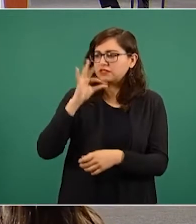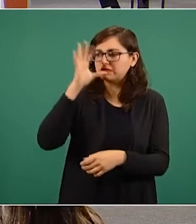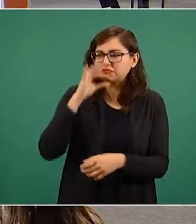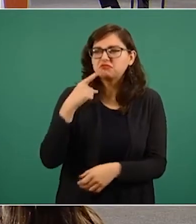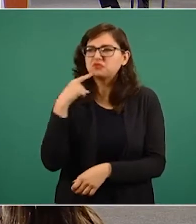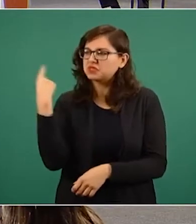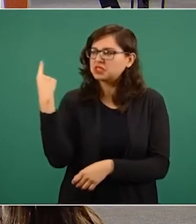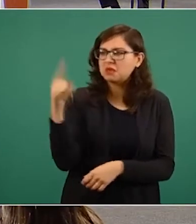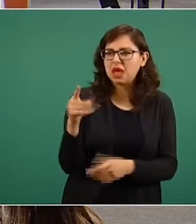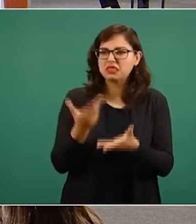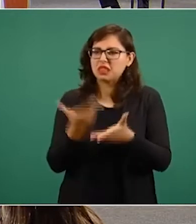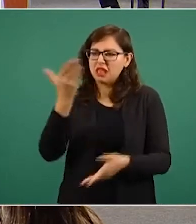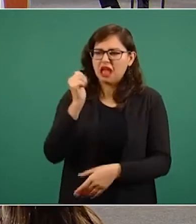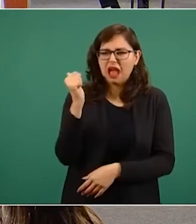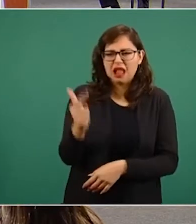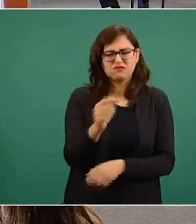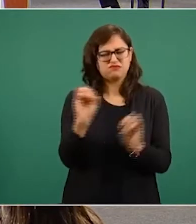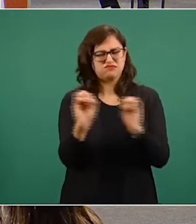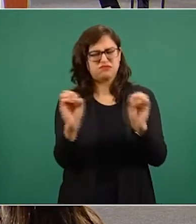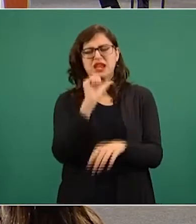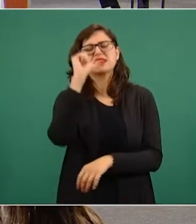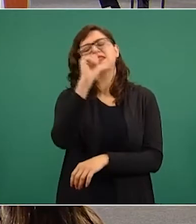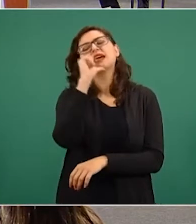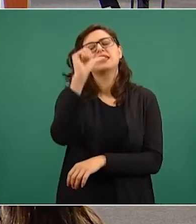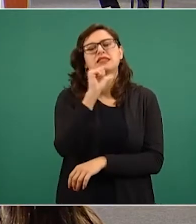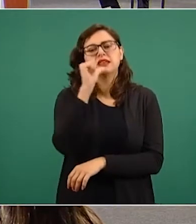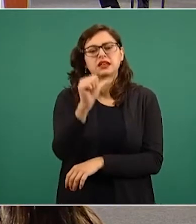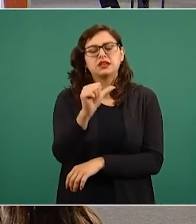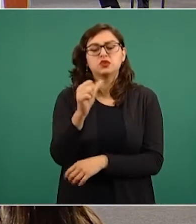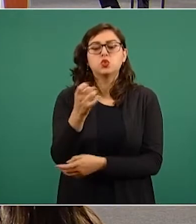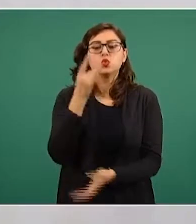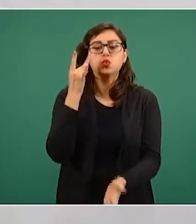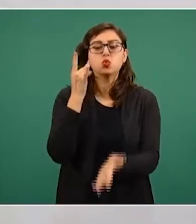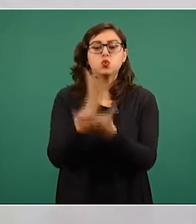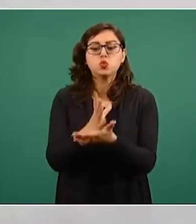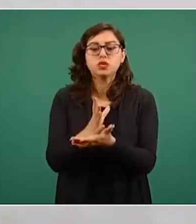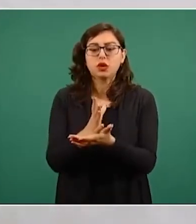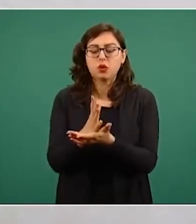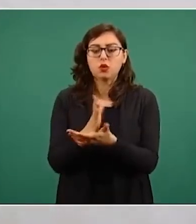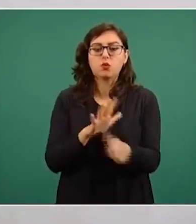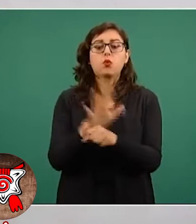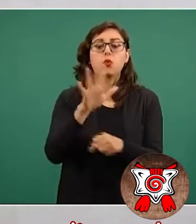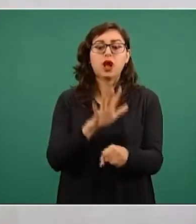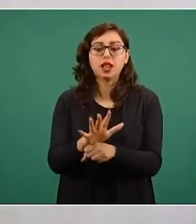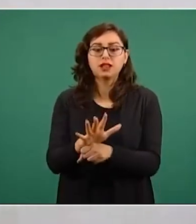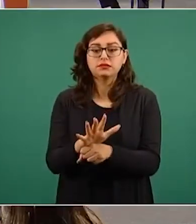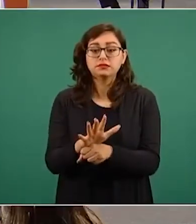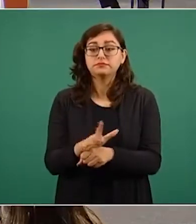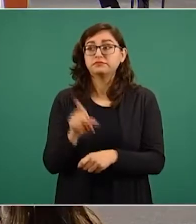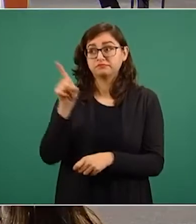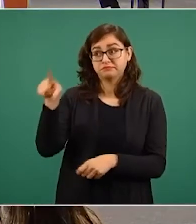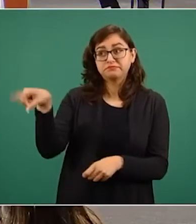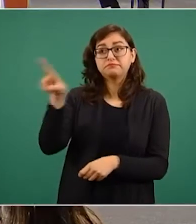legal ante los mismos. En cambio, México desea que el Estado español admita su